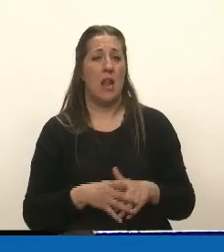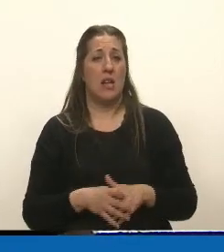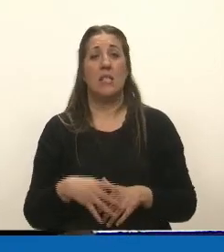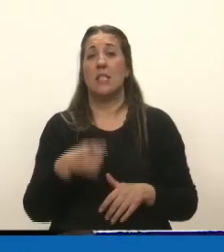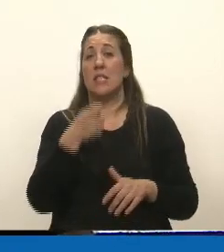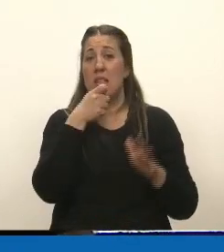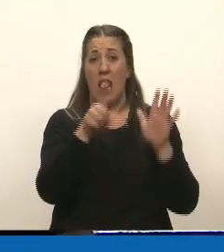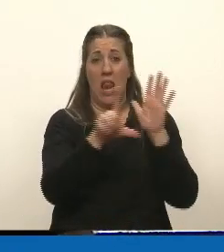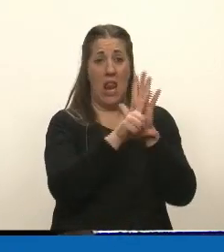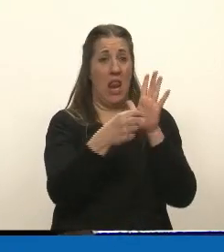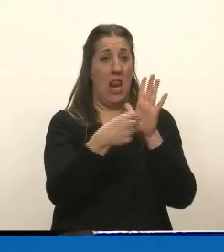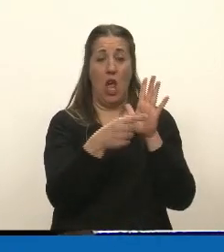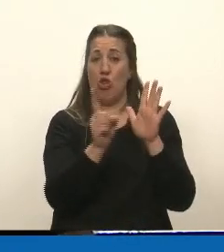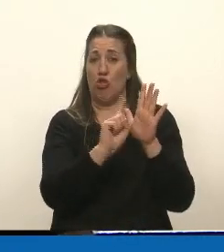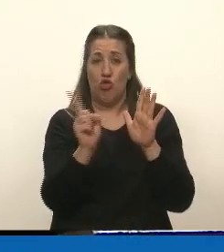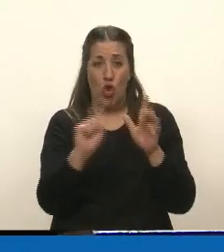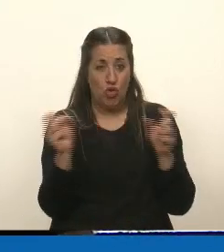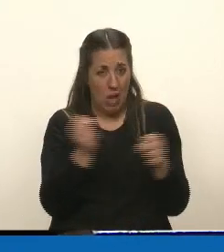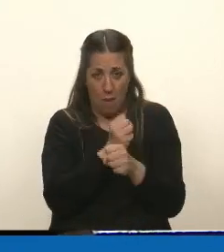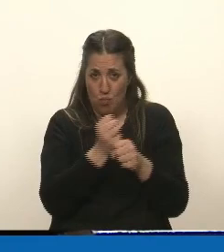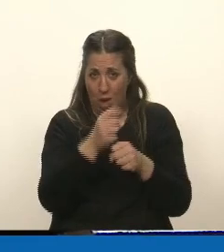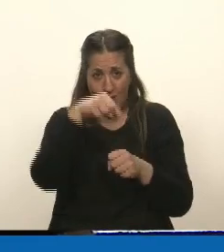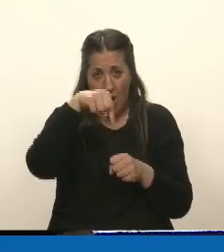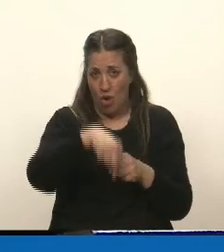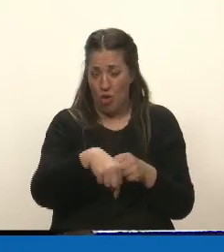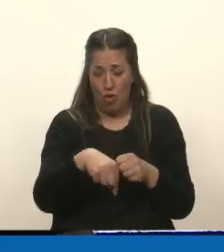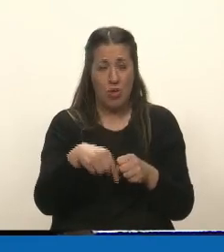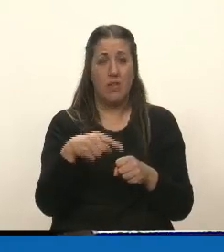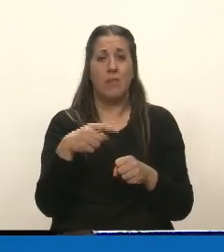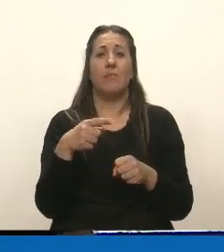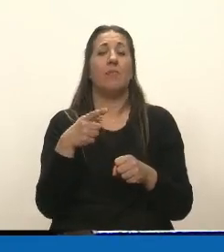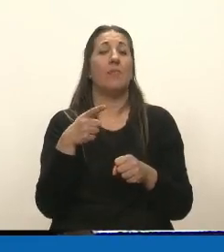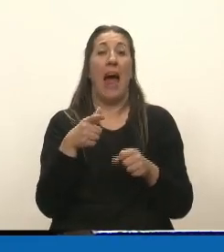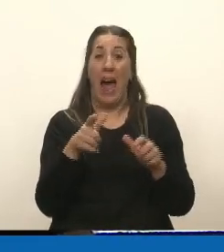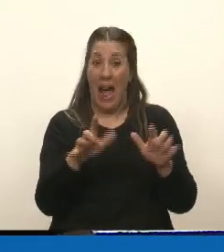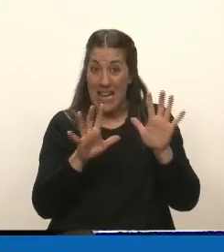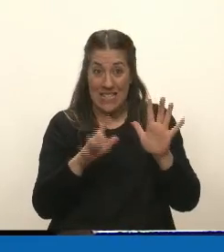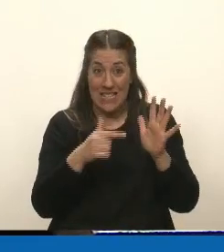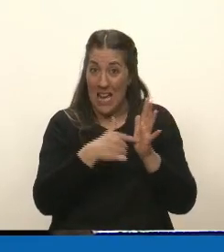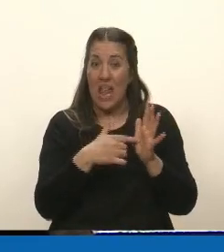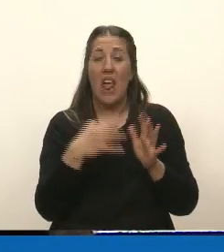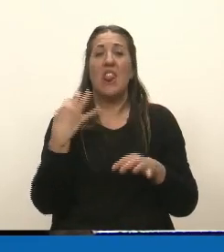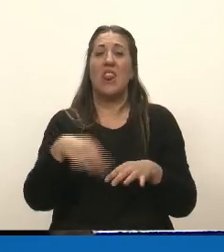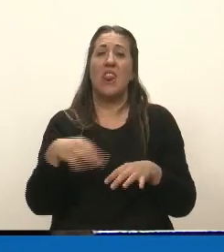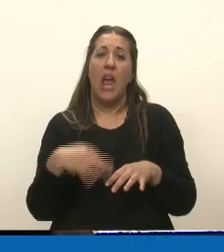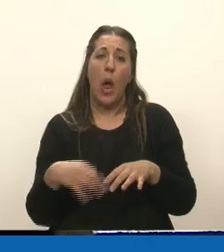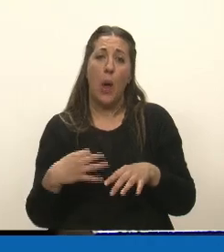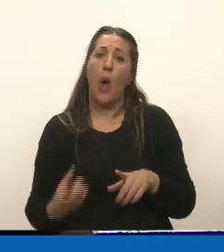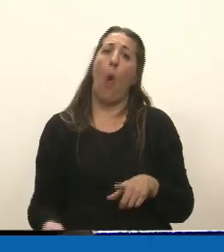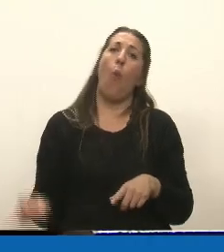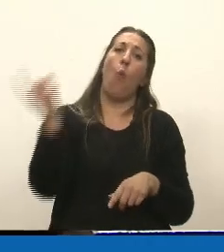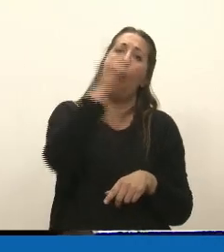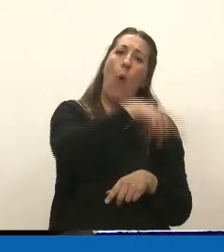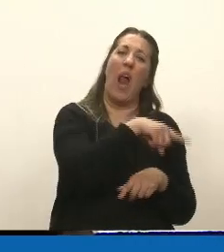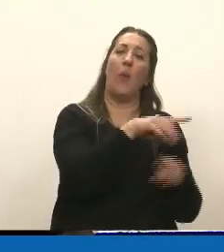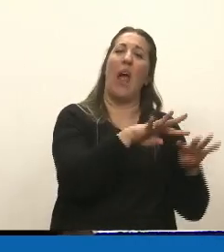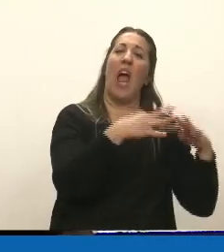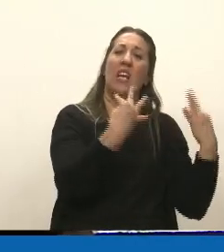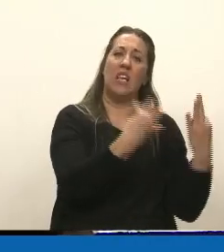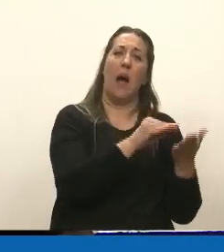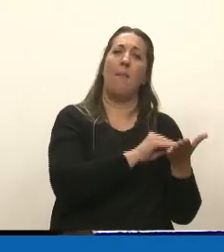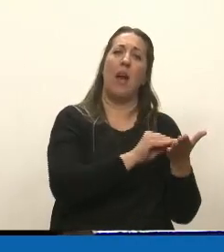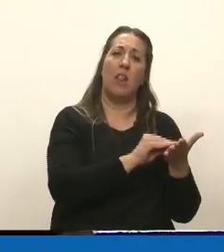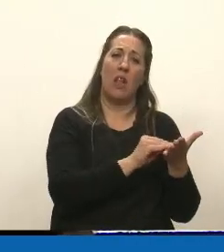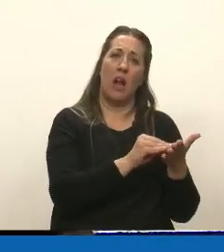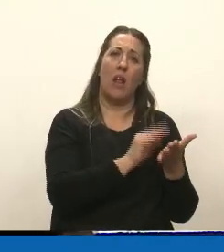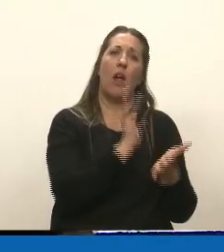esta ley no se aprueba hoy, señor presidente, tiene como está, tiene que volver a Cámara de Diputados y eso sigue